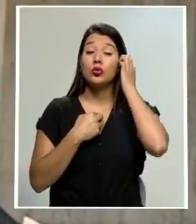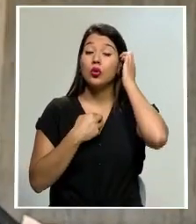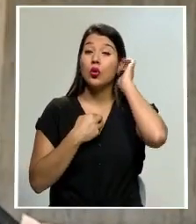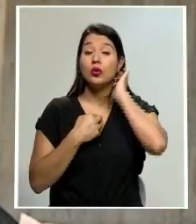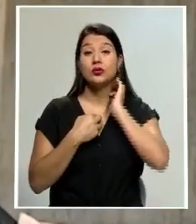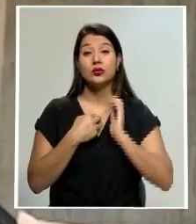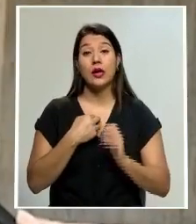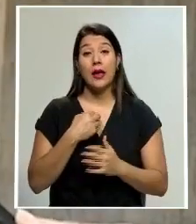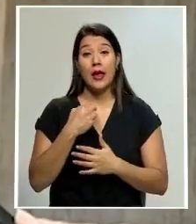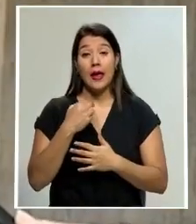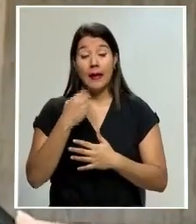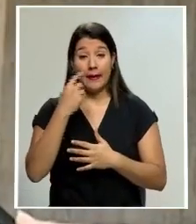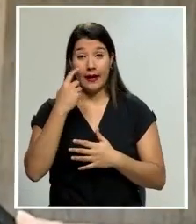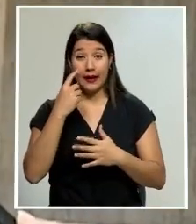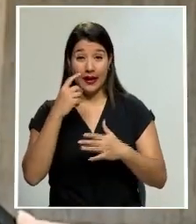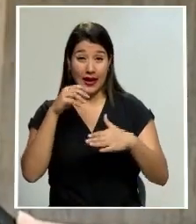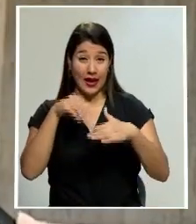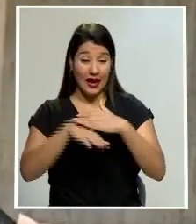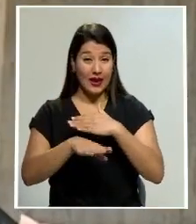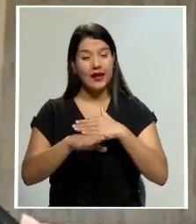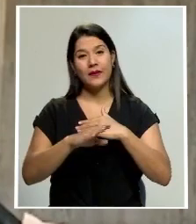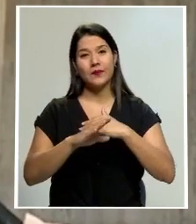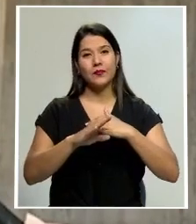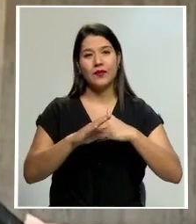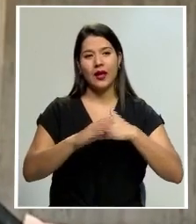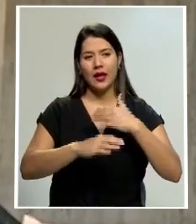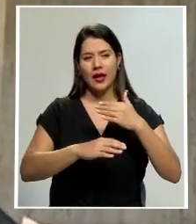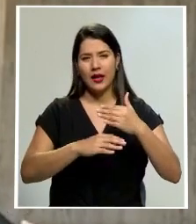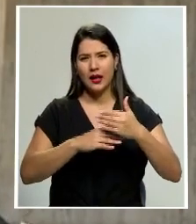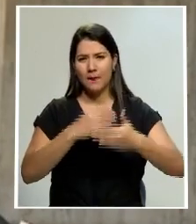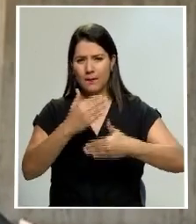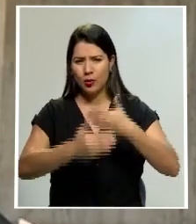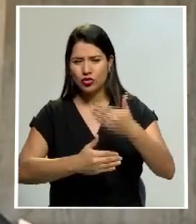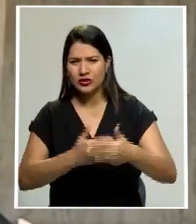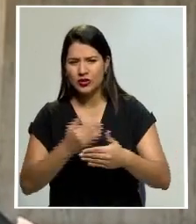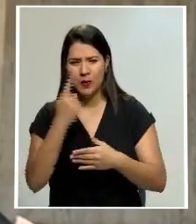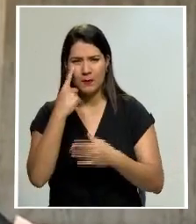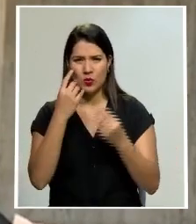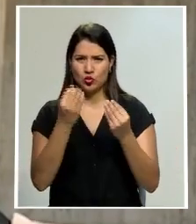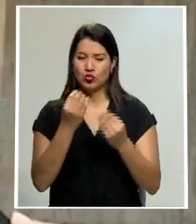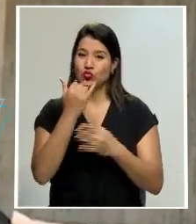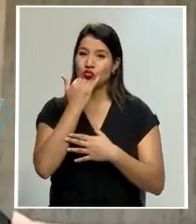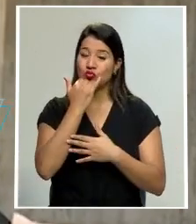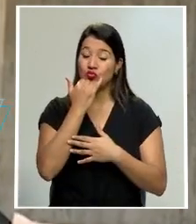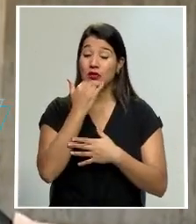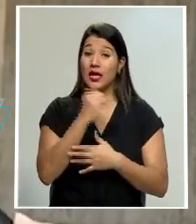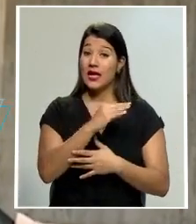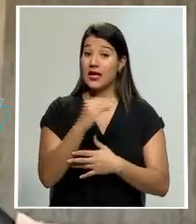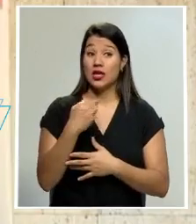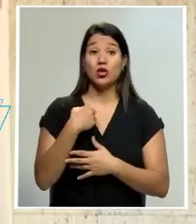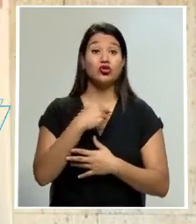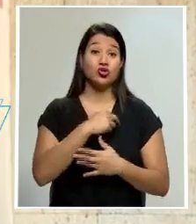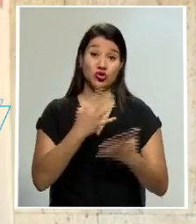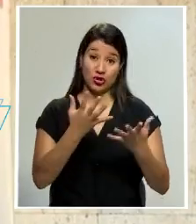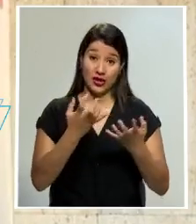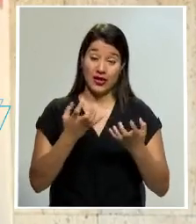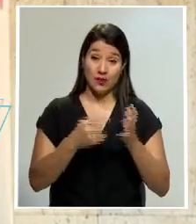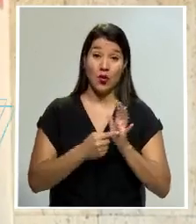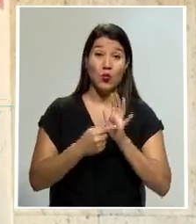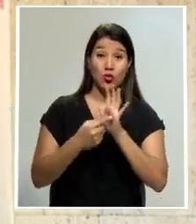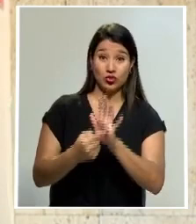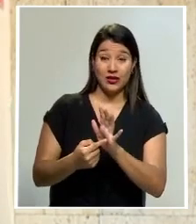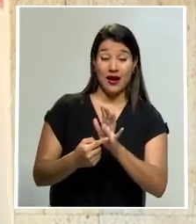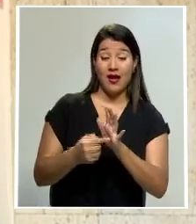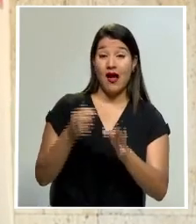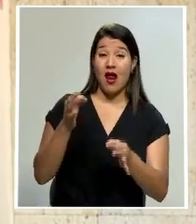lo menos en la imputación que se hizo al momento de las indagatorias, severas imprecisiones y son circunstancias que vamos a hacer ver al juez que resulten